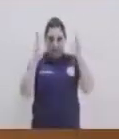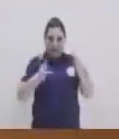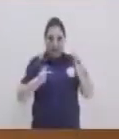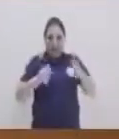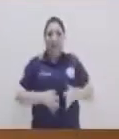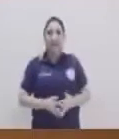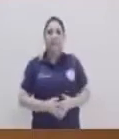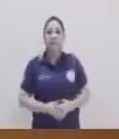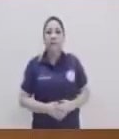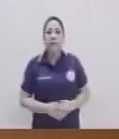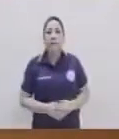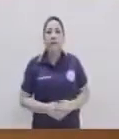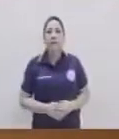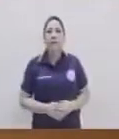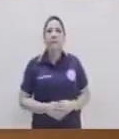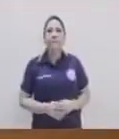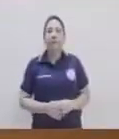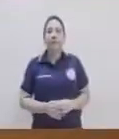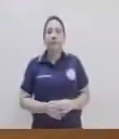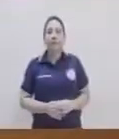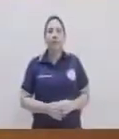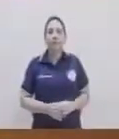Uniendo los dos puntos. Uniendo los dos puntos.